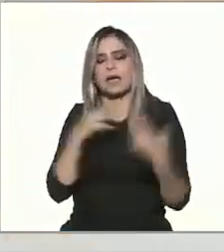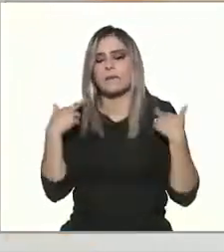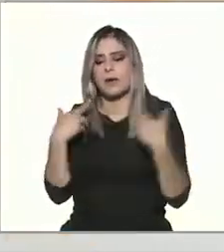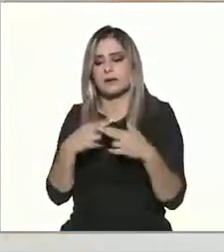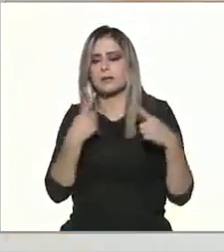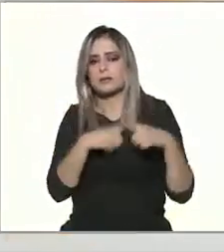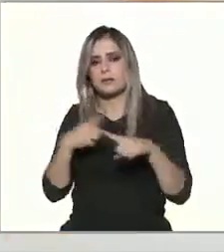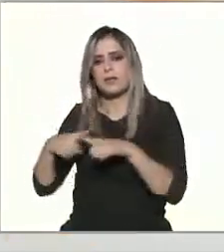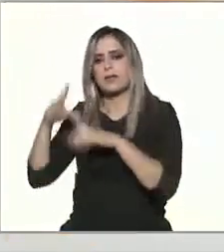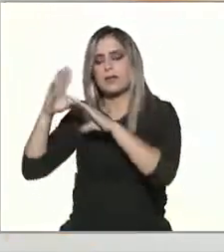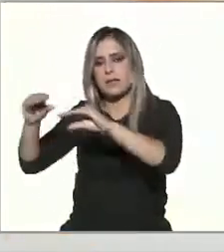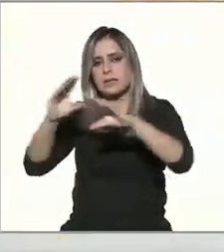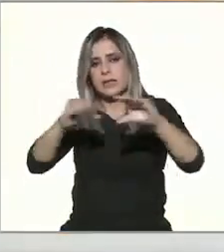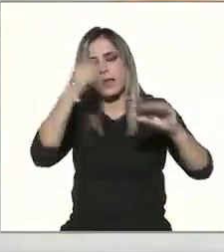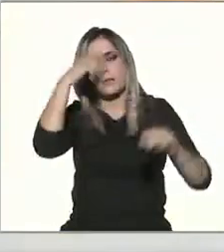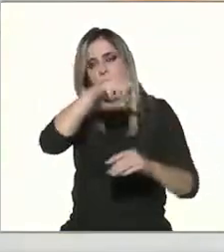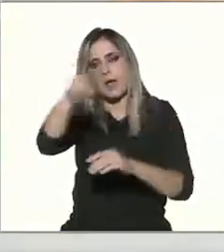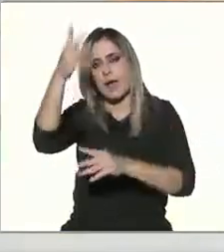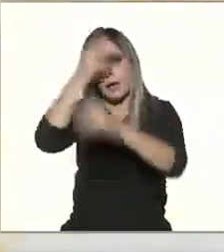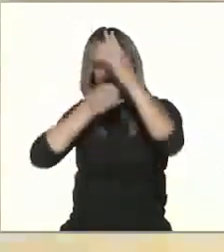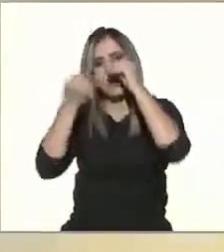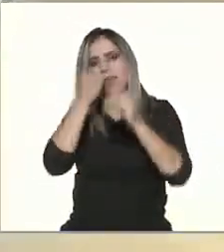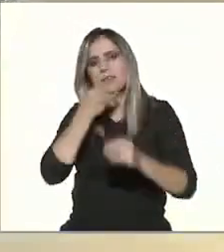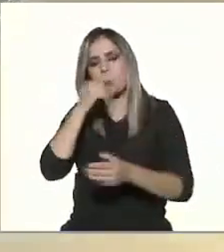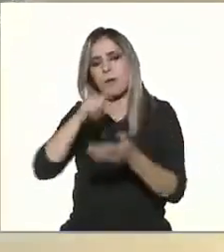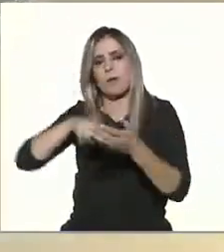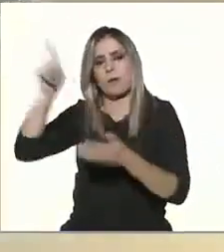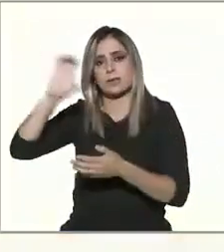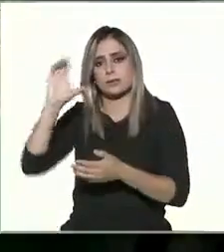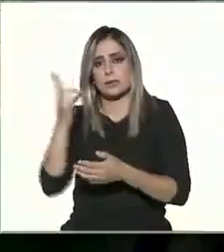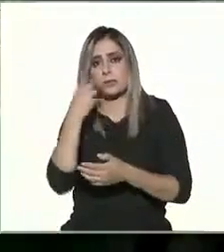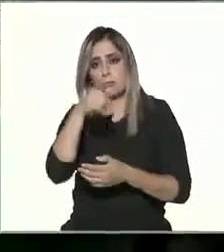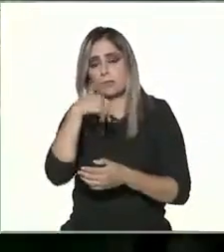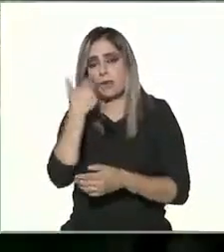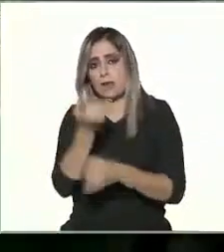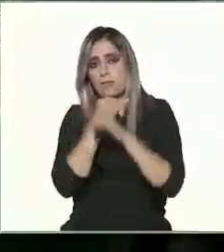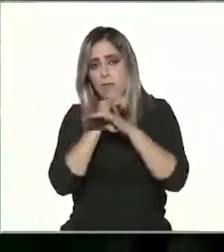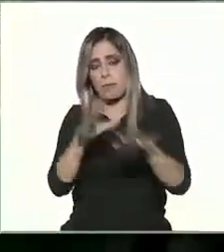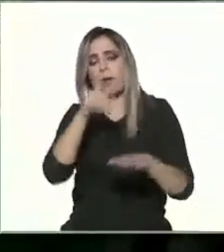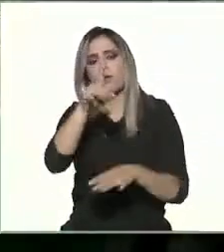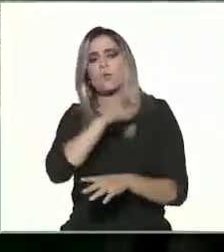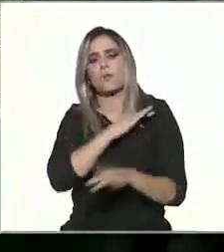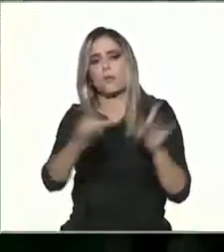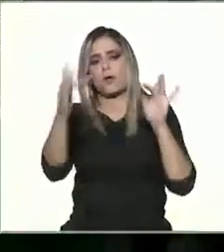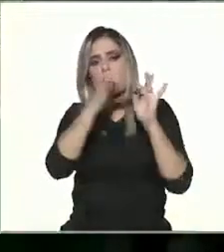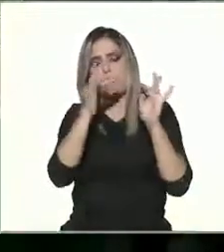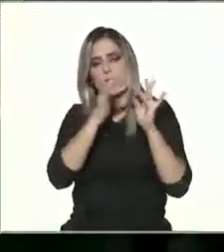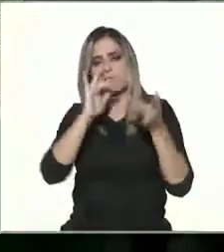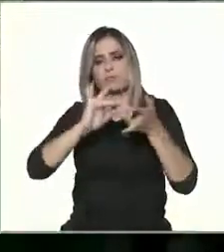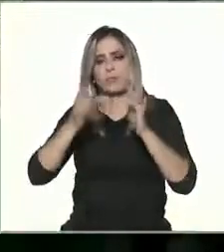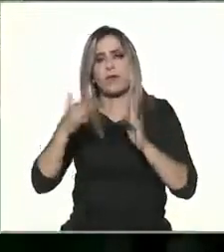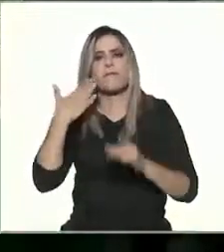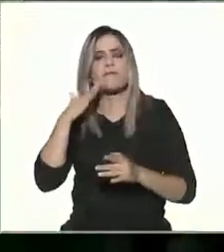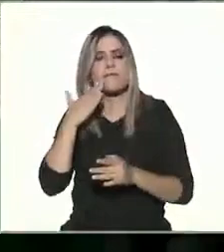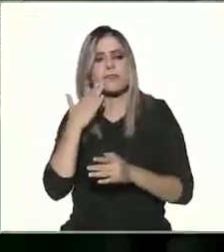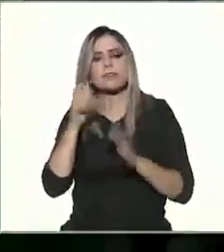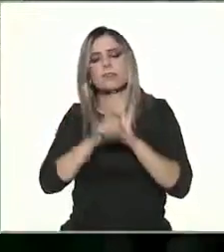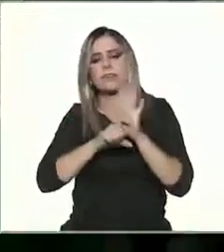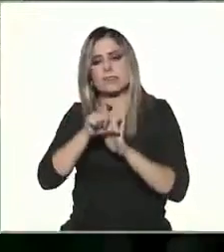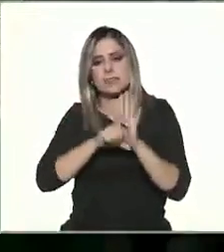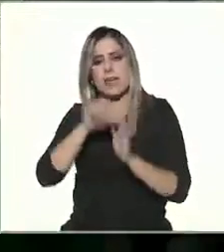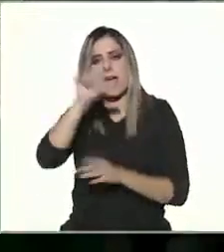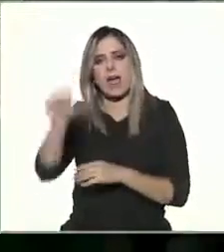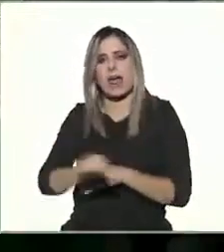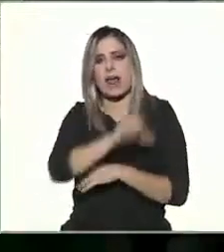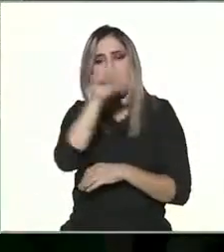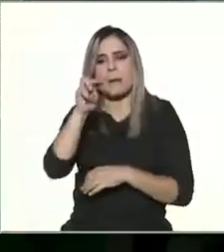a orientarlos y apoyarlos en su aprendizaje de lenguas. Para más información, nos pueden encontrar en nuestras redes sociales, Facebook e Instagram en